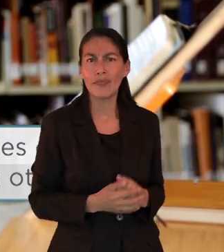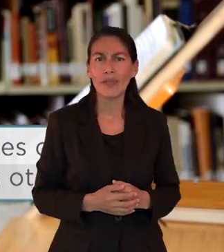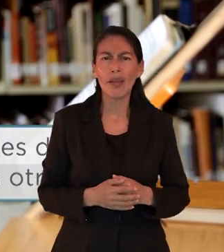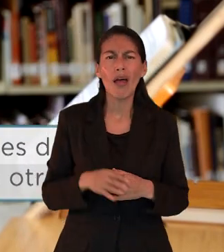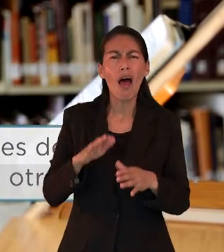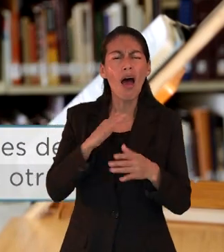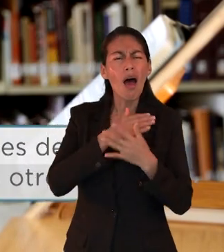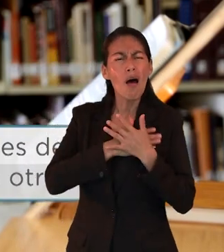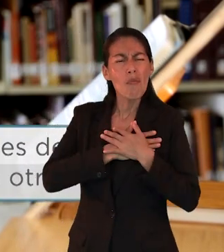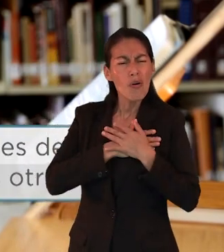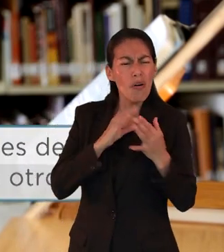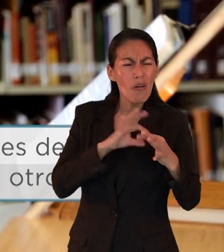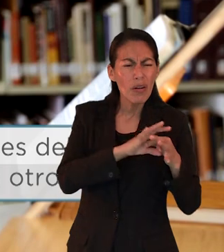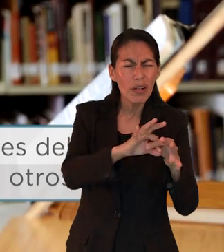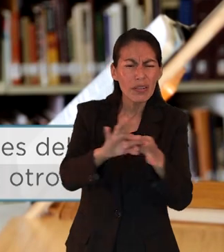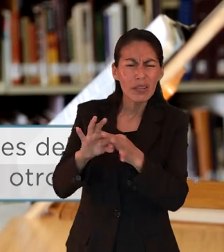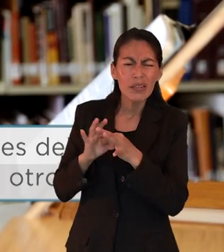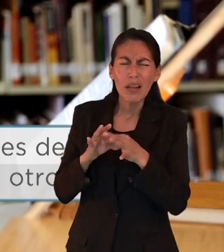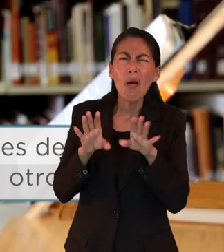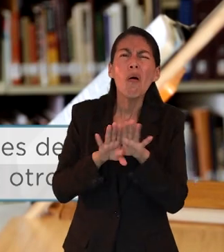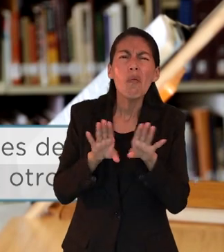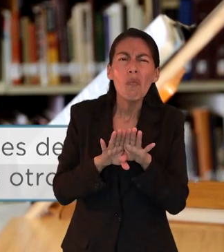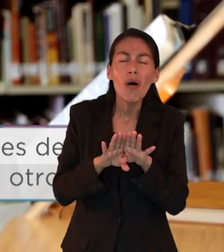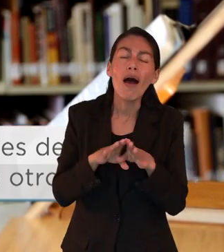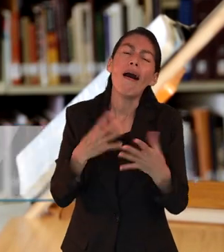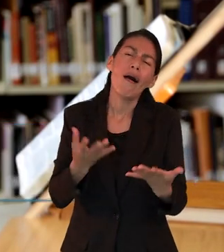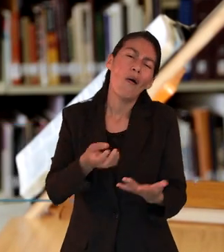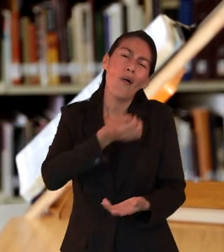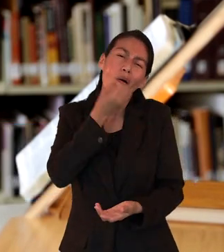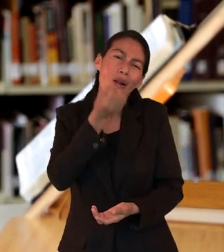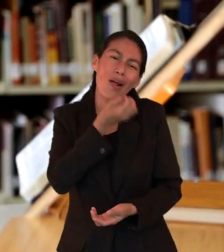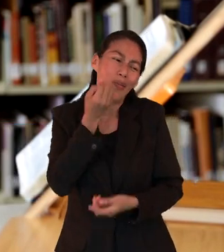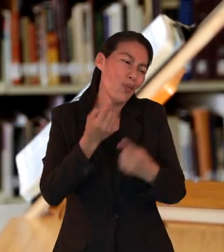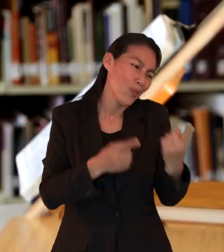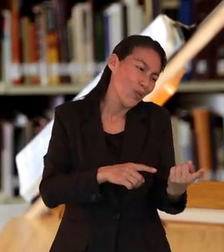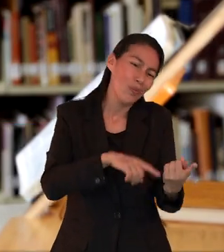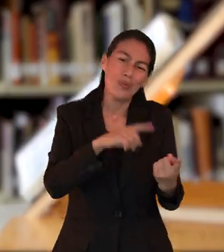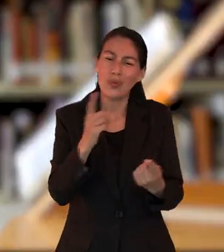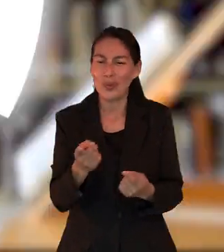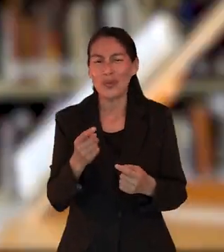manifestación del amor fraternal es orar unos por los otros.